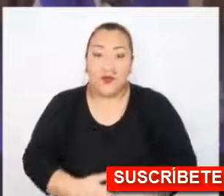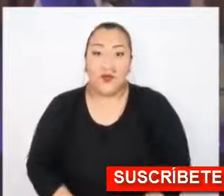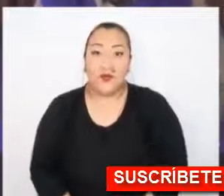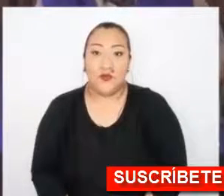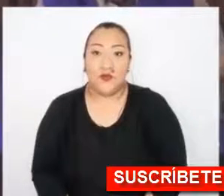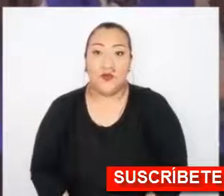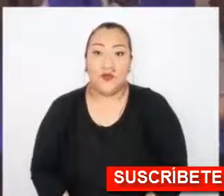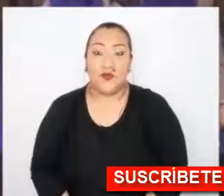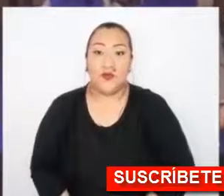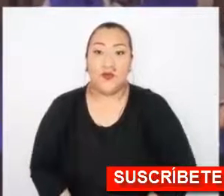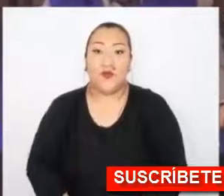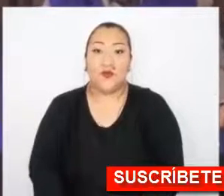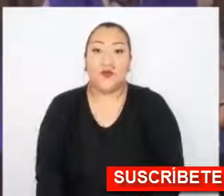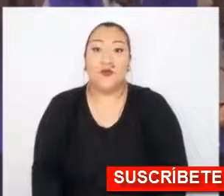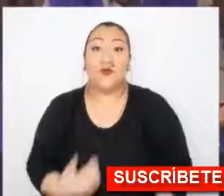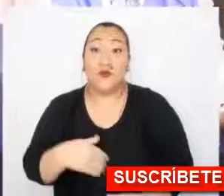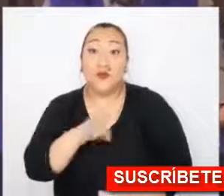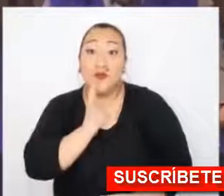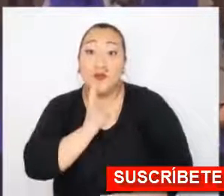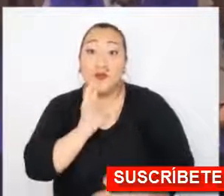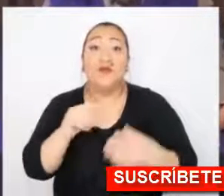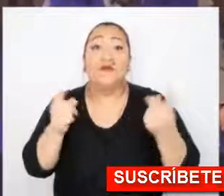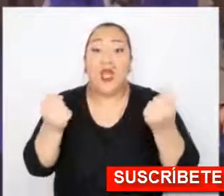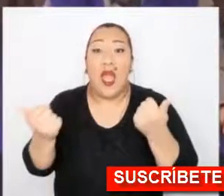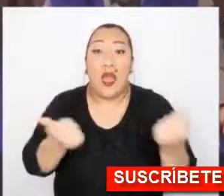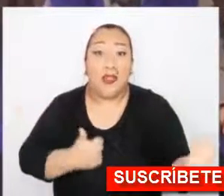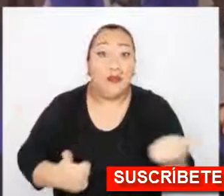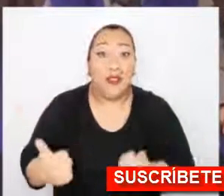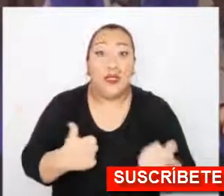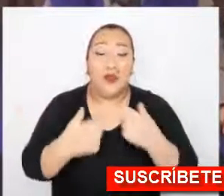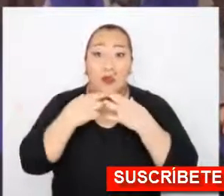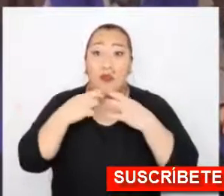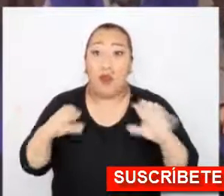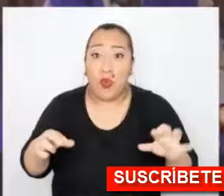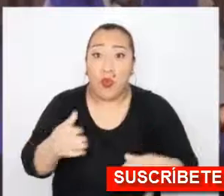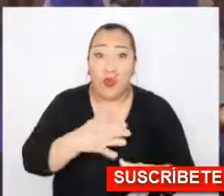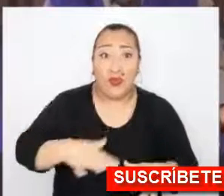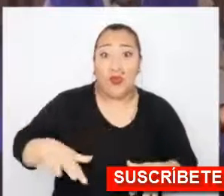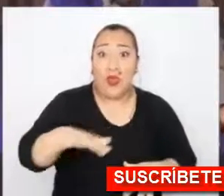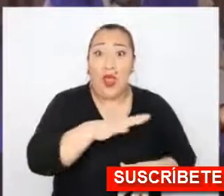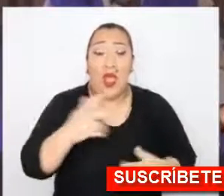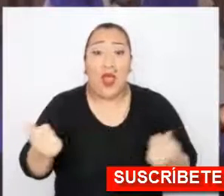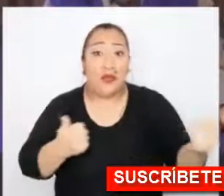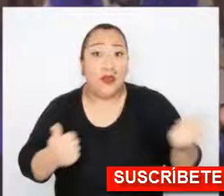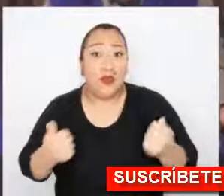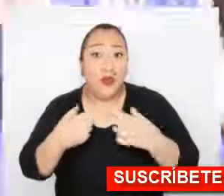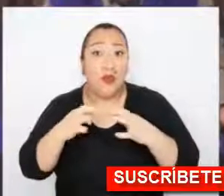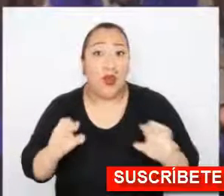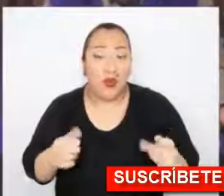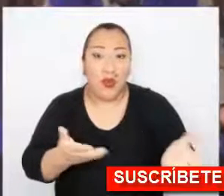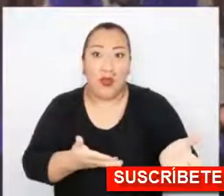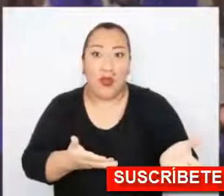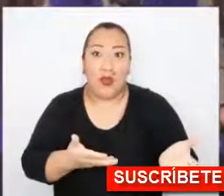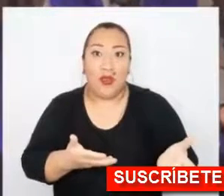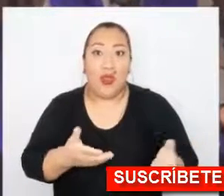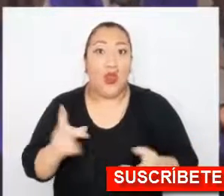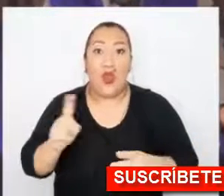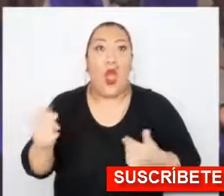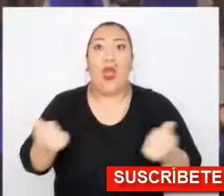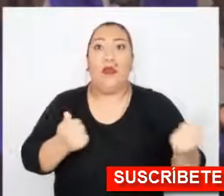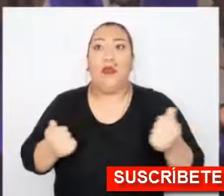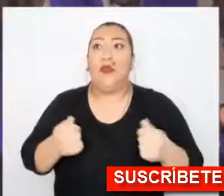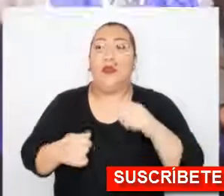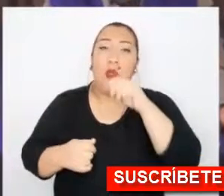es que estamos hablando de la administración pública. La administración pública